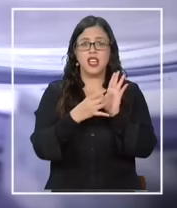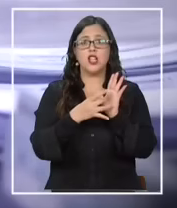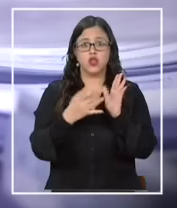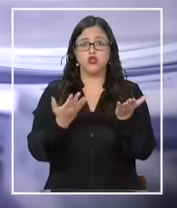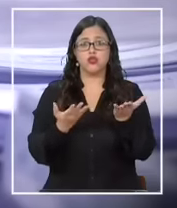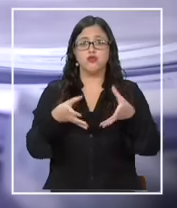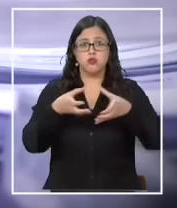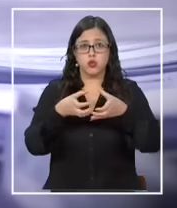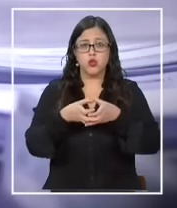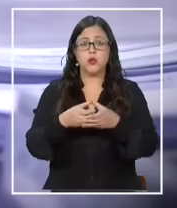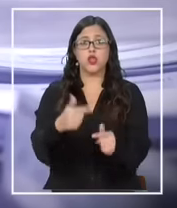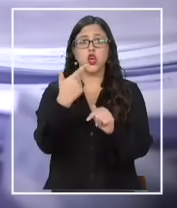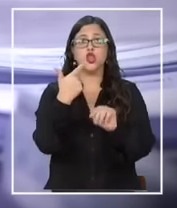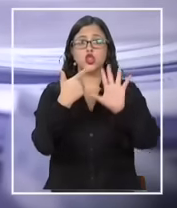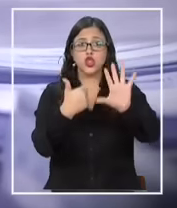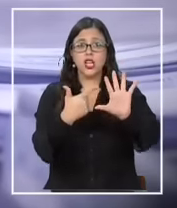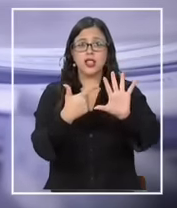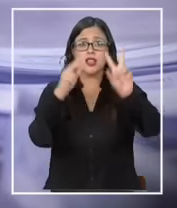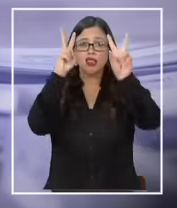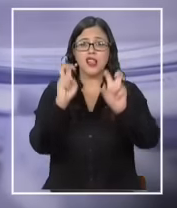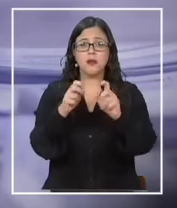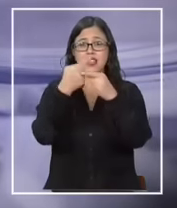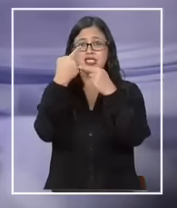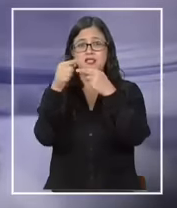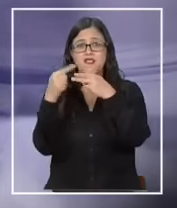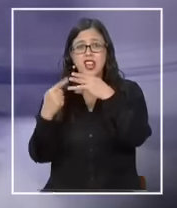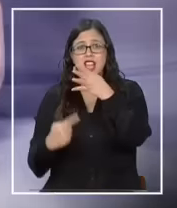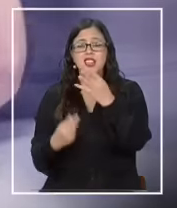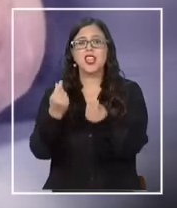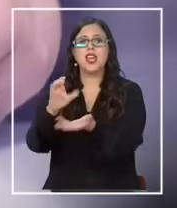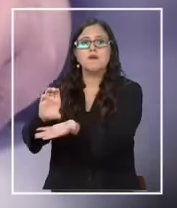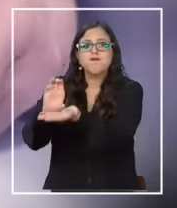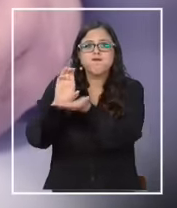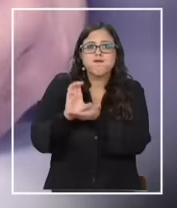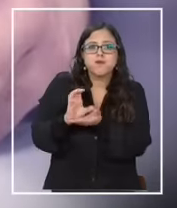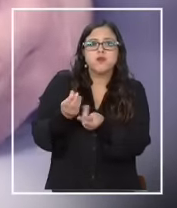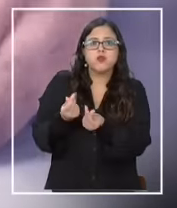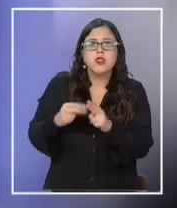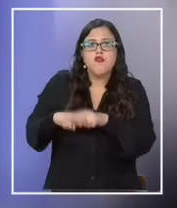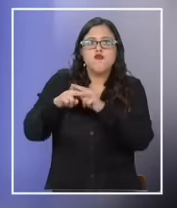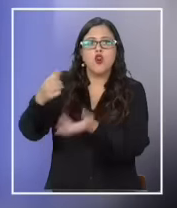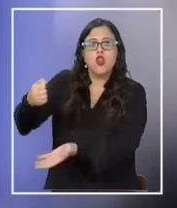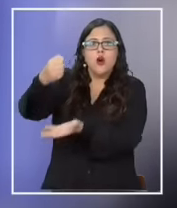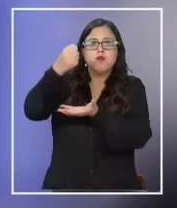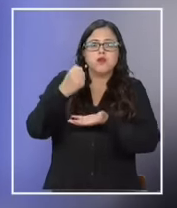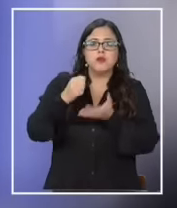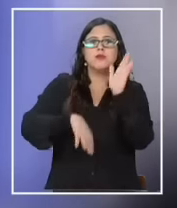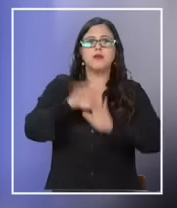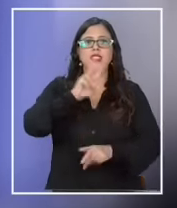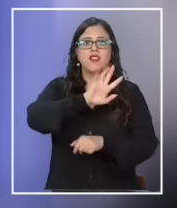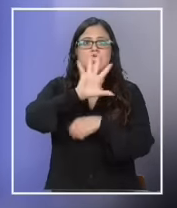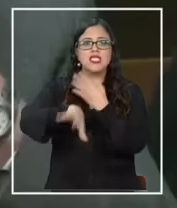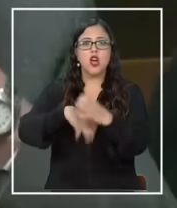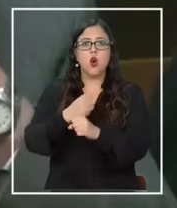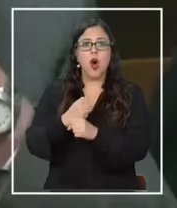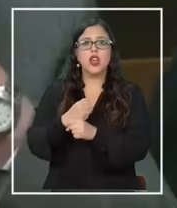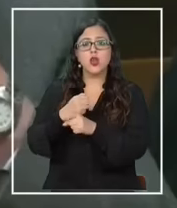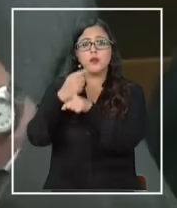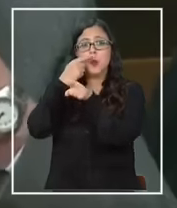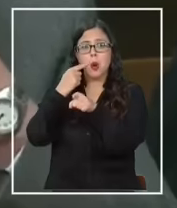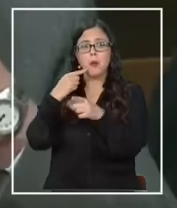que, a través de siete mecanismos diferentes, logró sustraer dineros de las arcas de la comuna que por más de 25 años lideró.